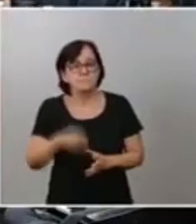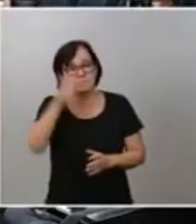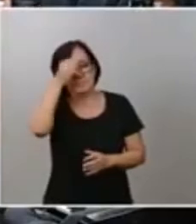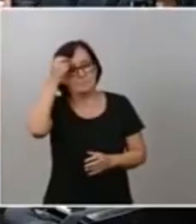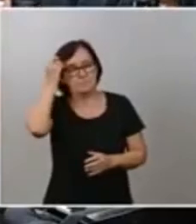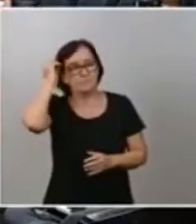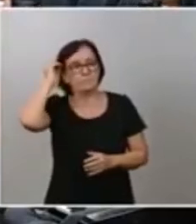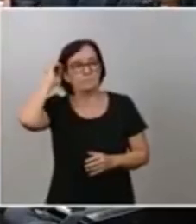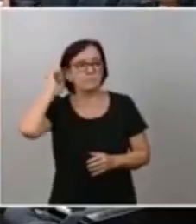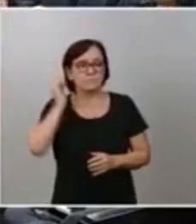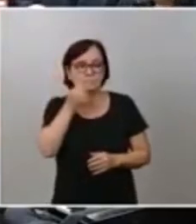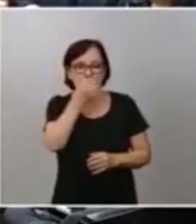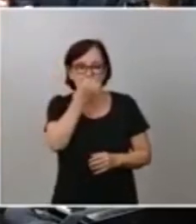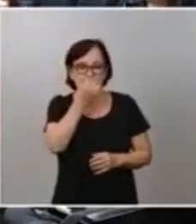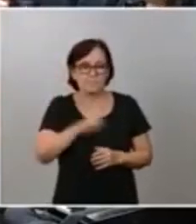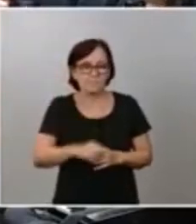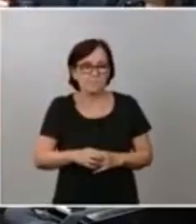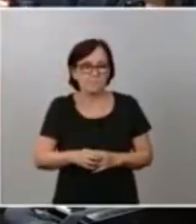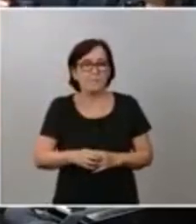Juan Ruiz, del periódico.